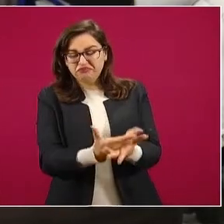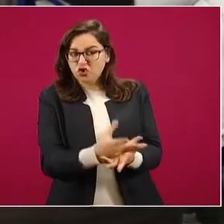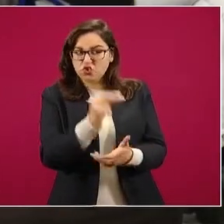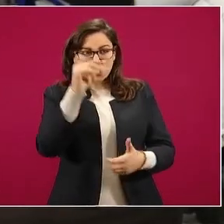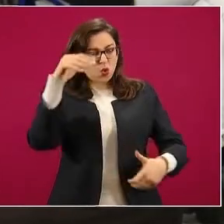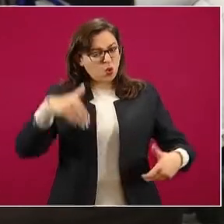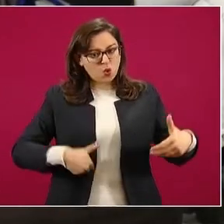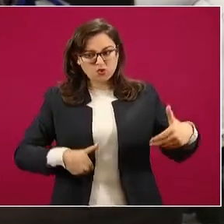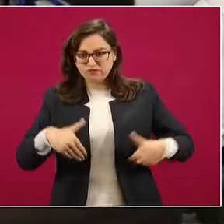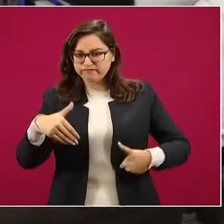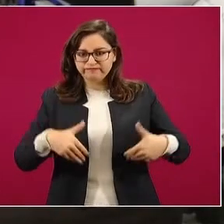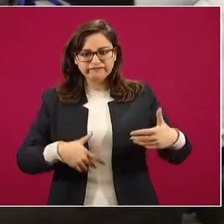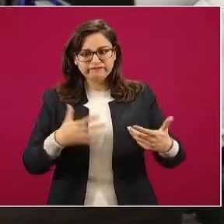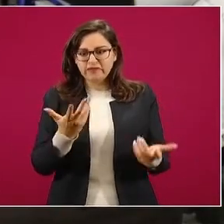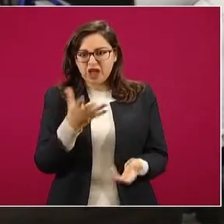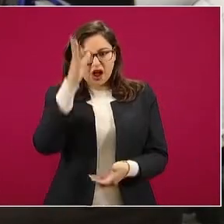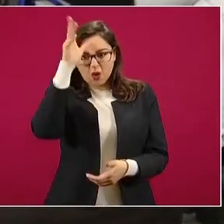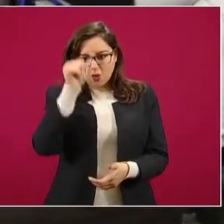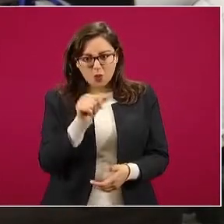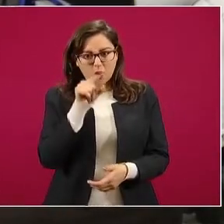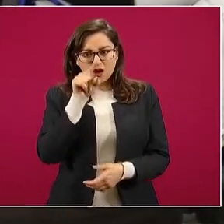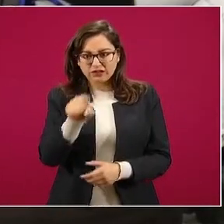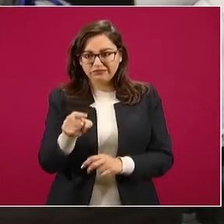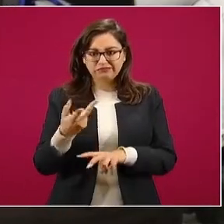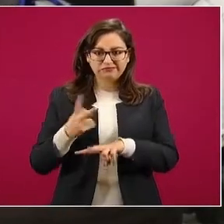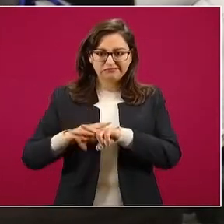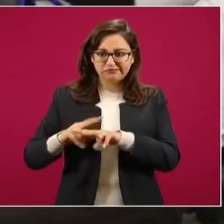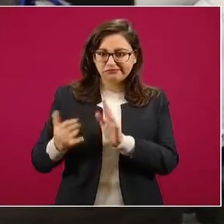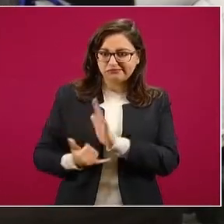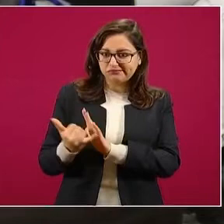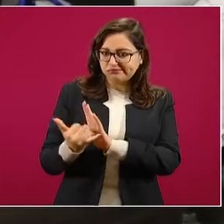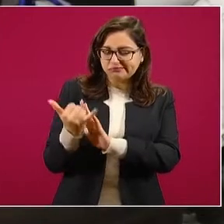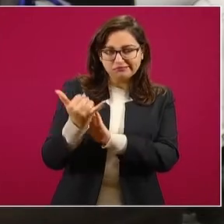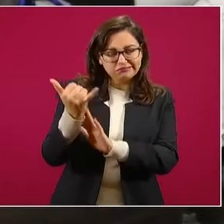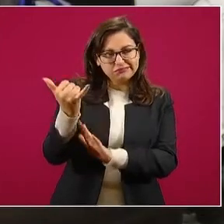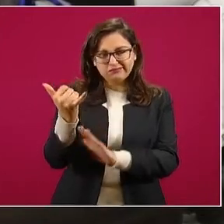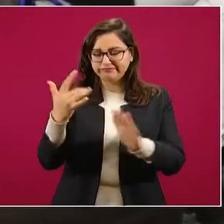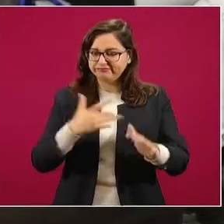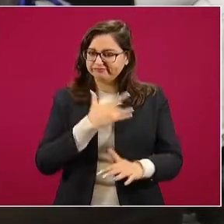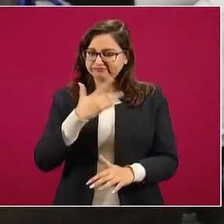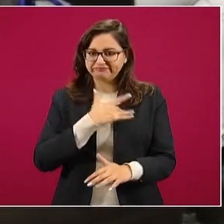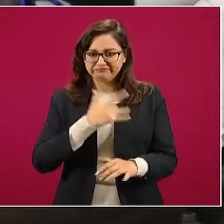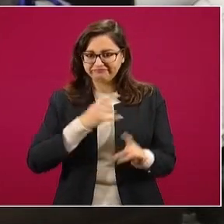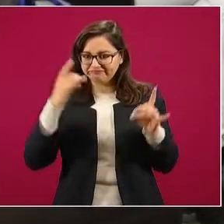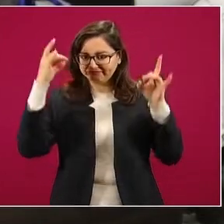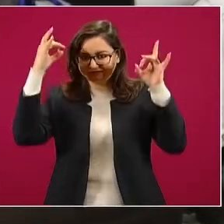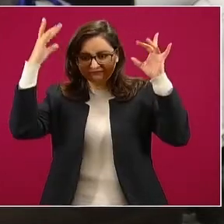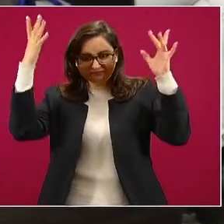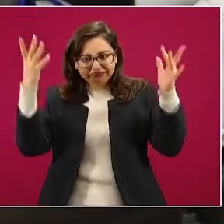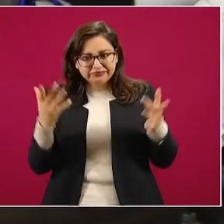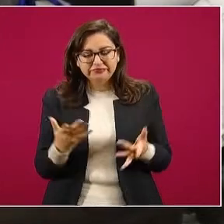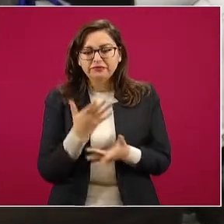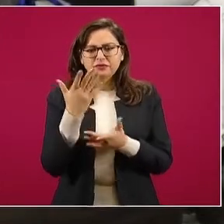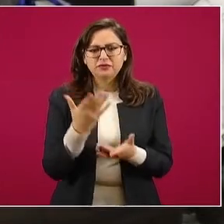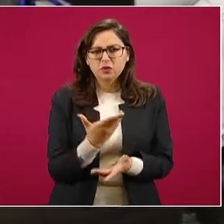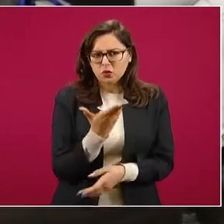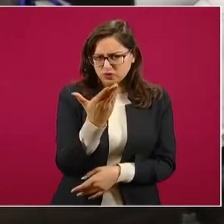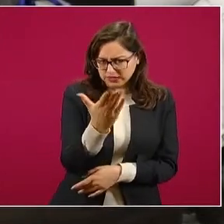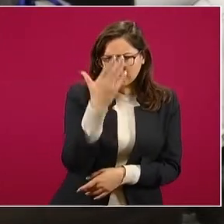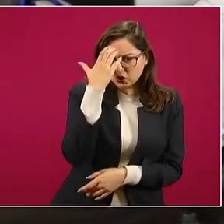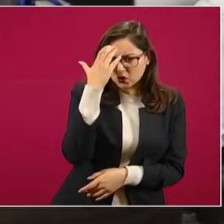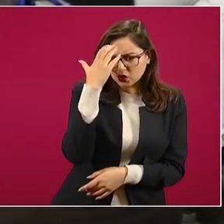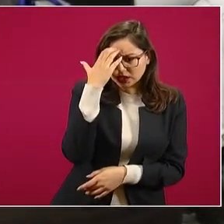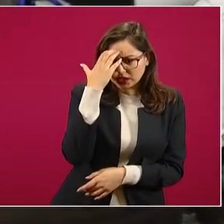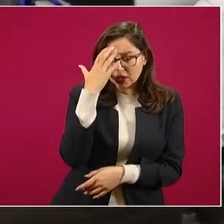la construcción del corredor interoceánico? Ellos manifiestan, de hecho esto ya lo están poniendo ante la